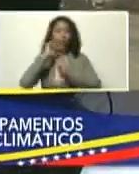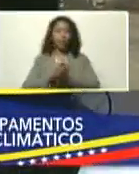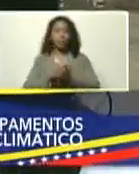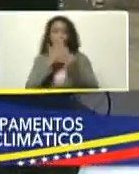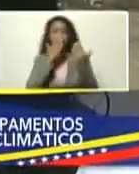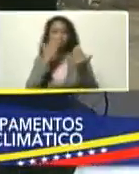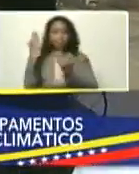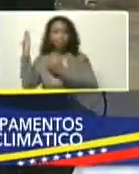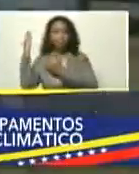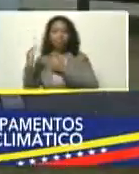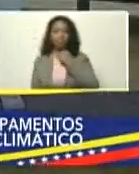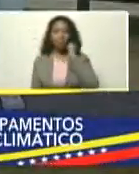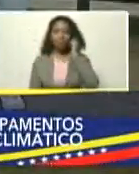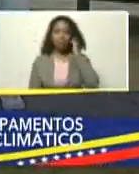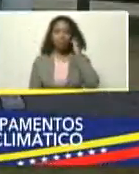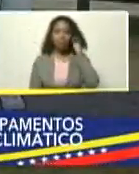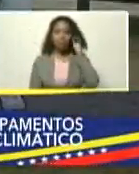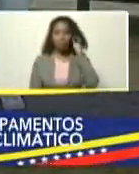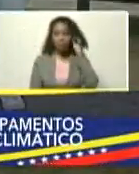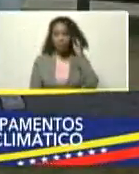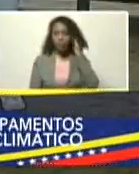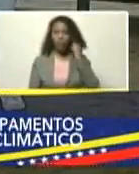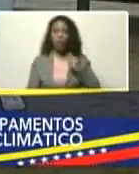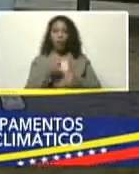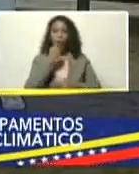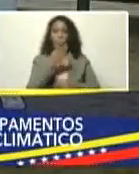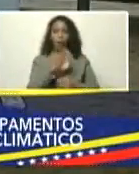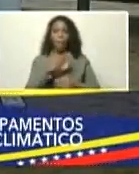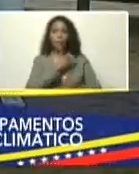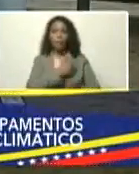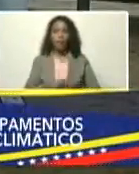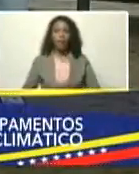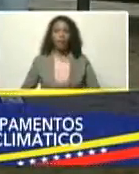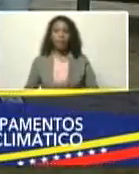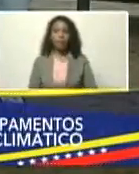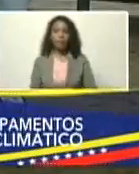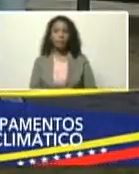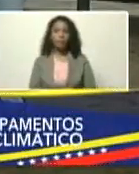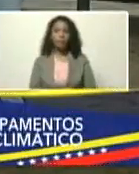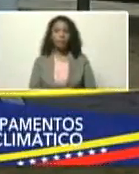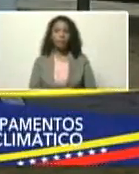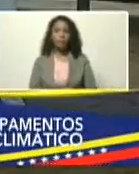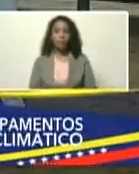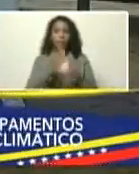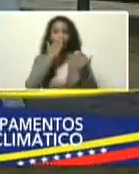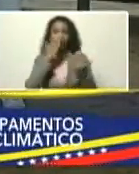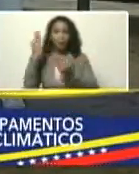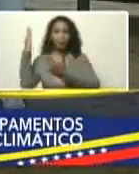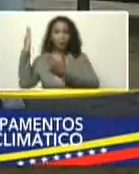adelante, bueno, presidente, presidente, adelante,